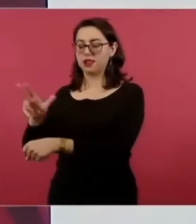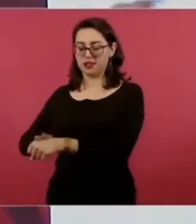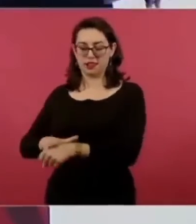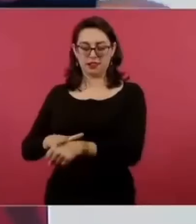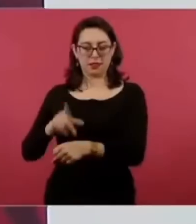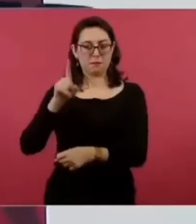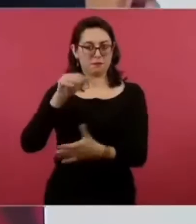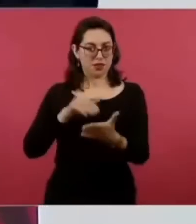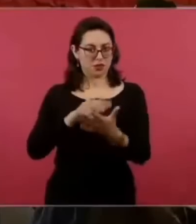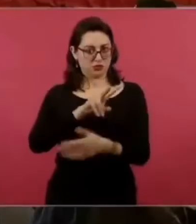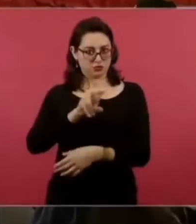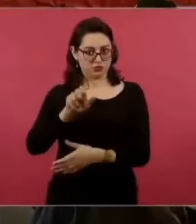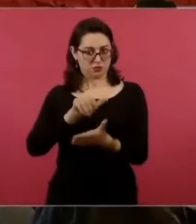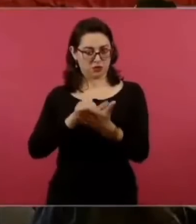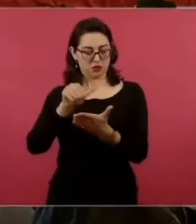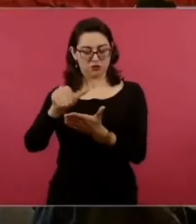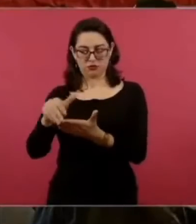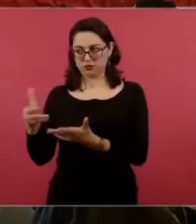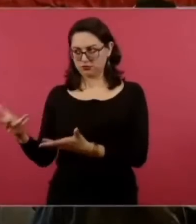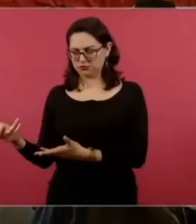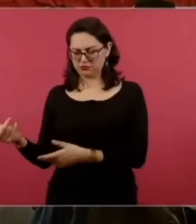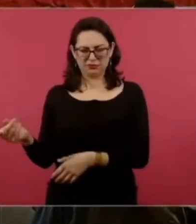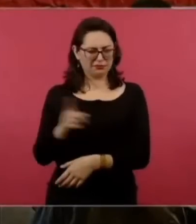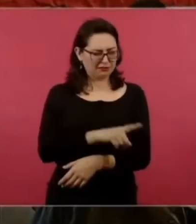entonces eso es lo que estamos viendo